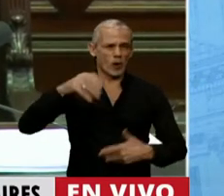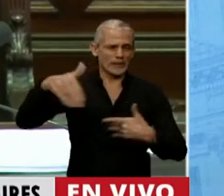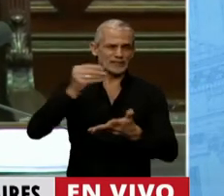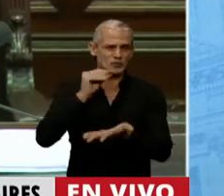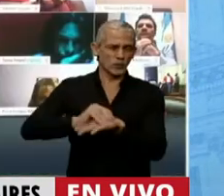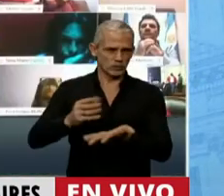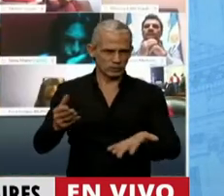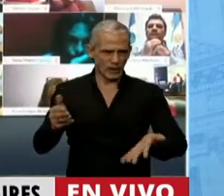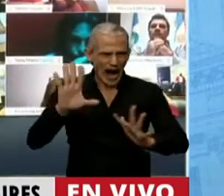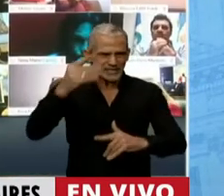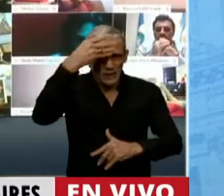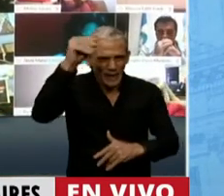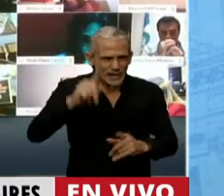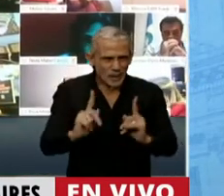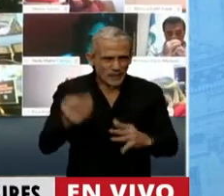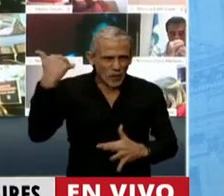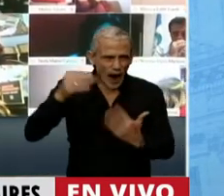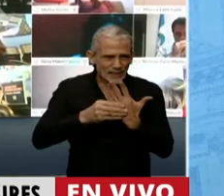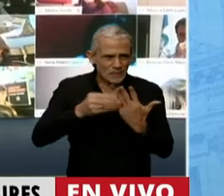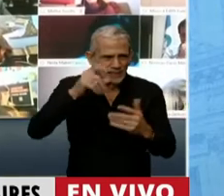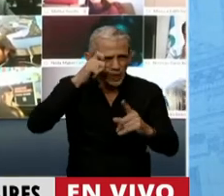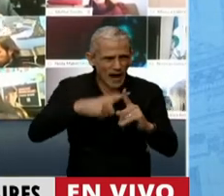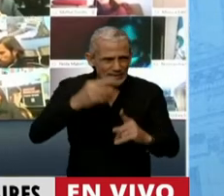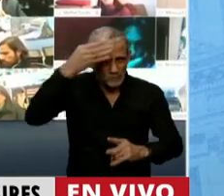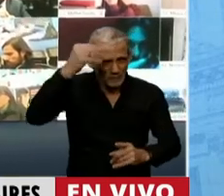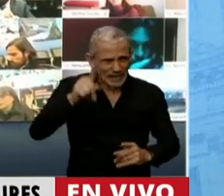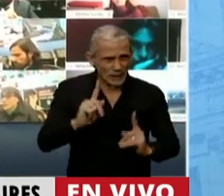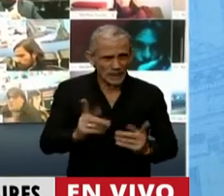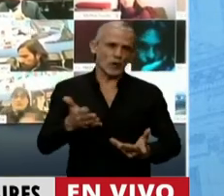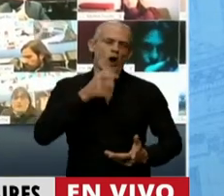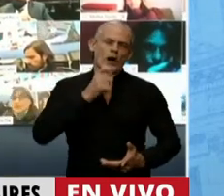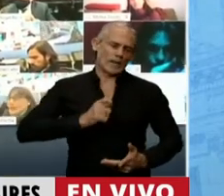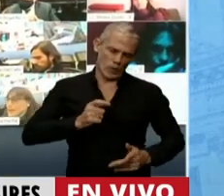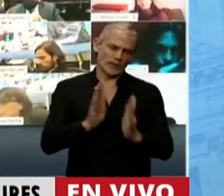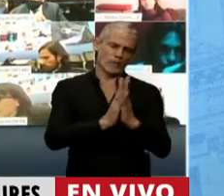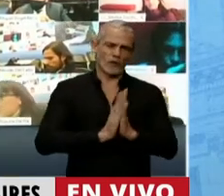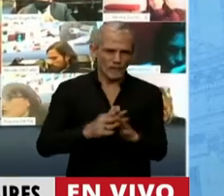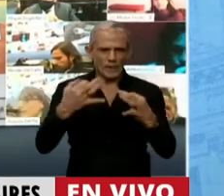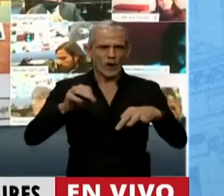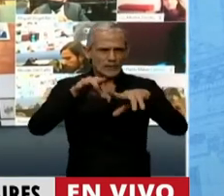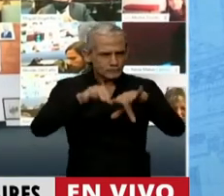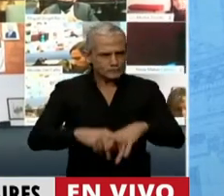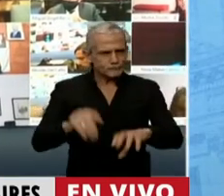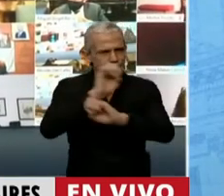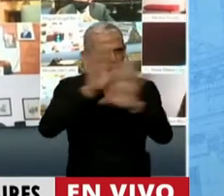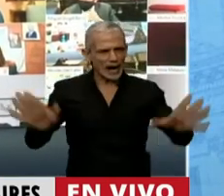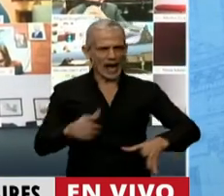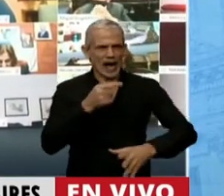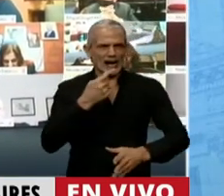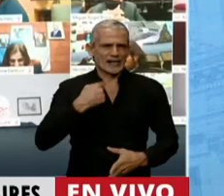no hagamos la gran peña, porque esta ya la conocemos, pero respondan las preguntas y háganse cargo de las